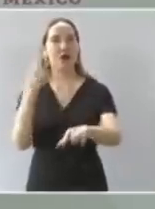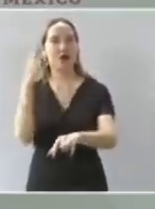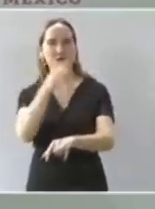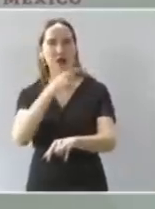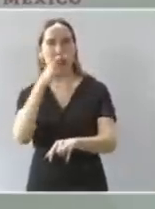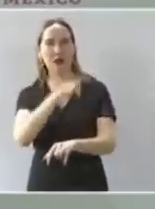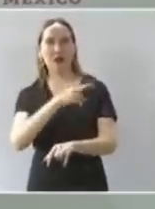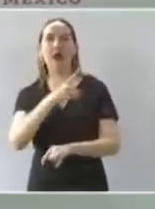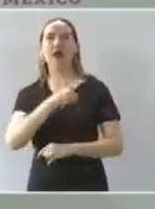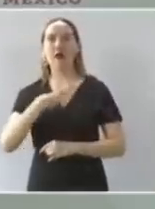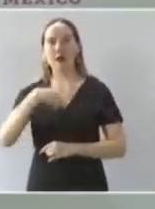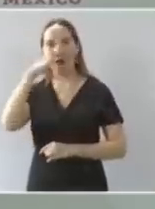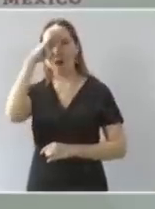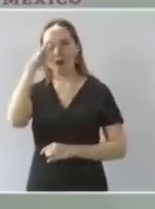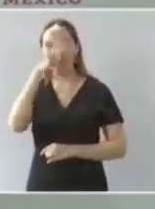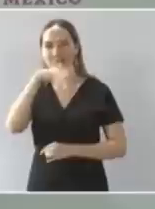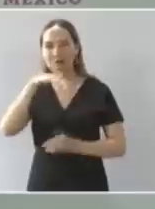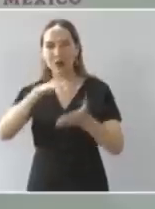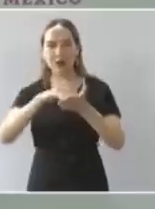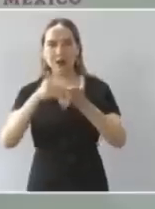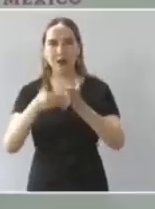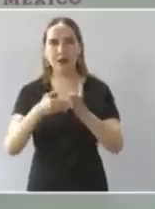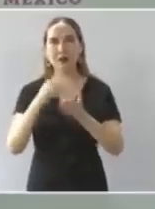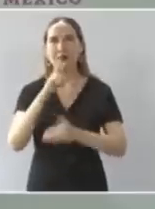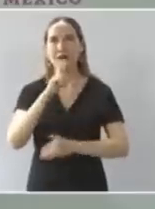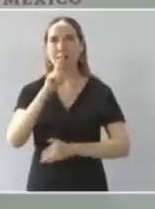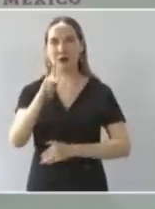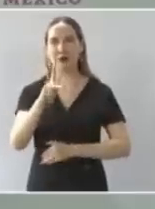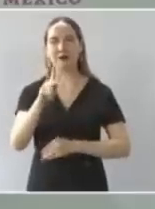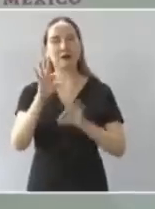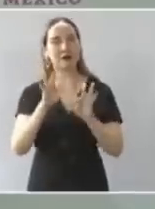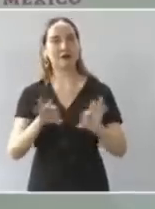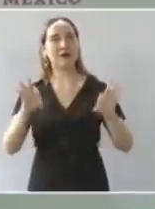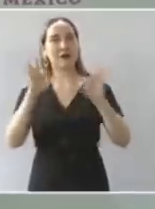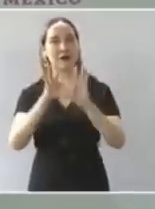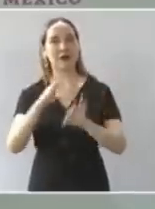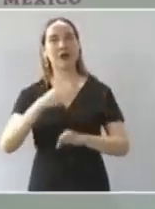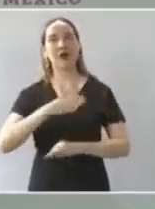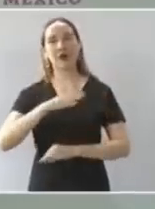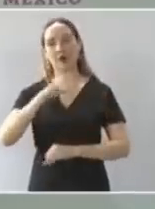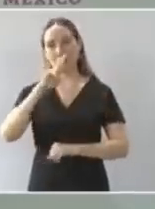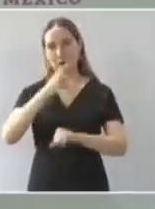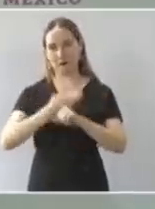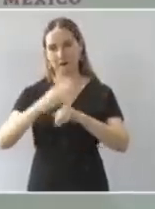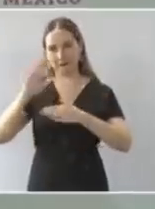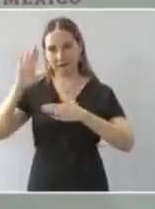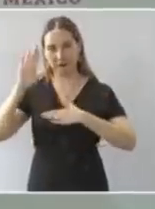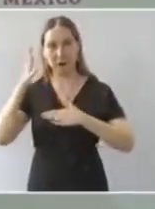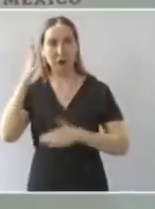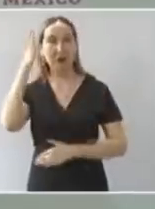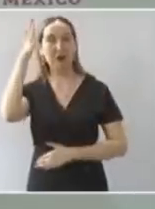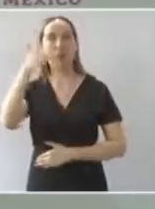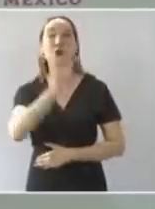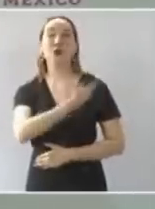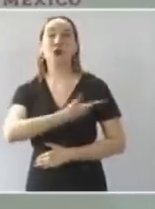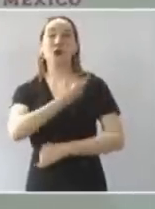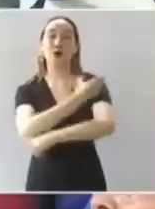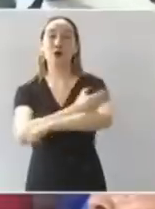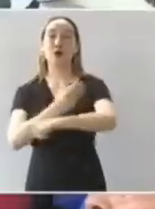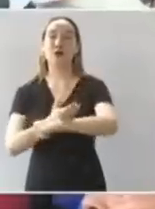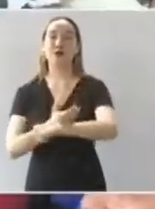para Tamazuchale y eso es un compromiso me dio mucho gusto estar con ustedes